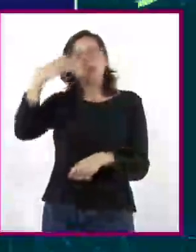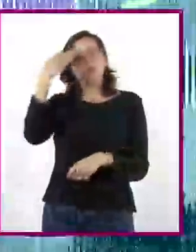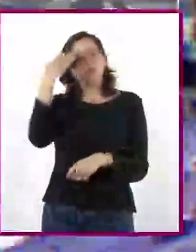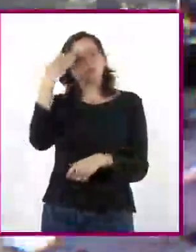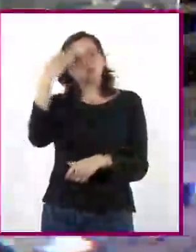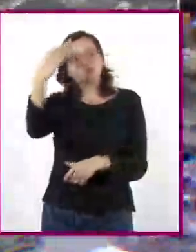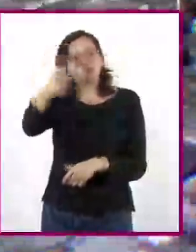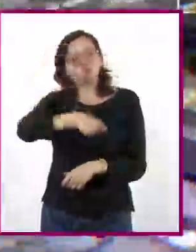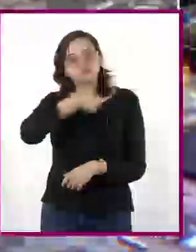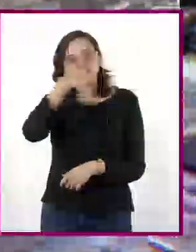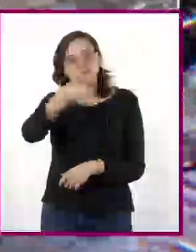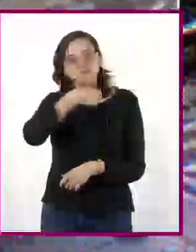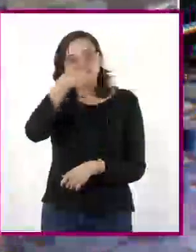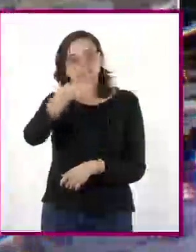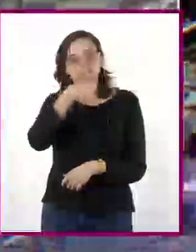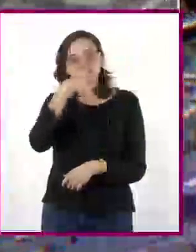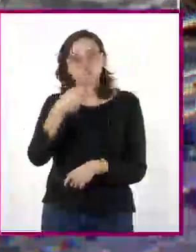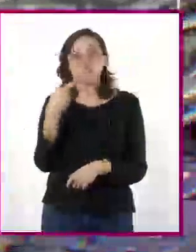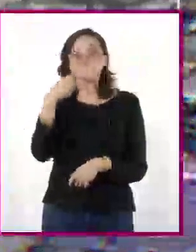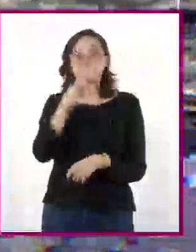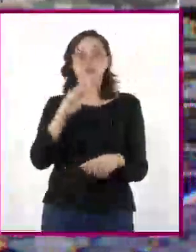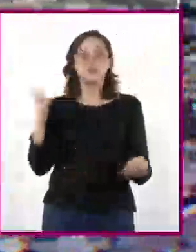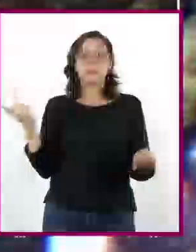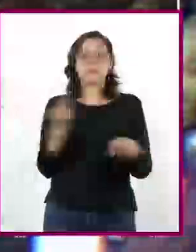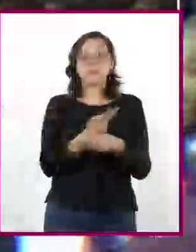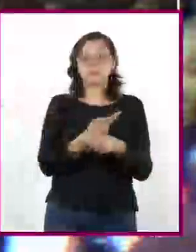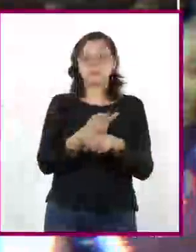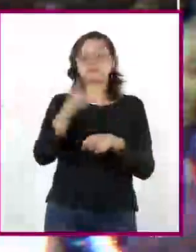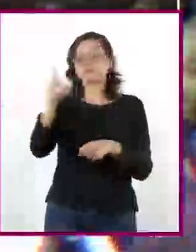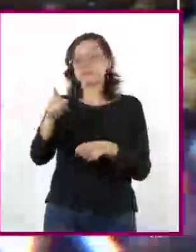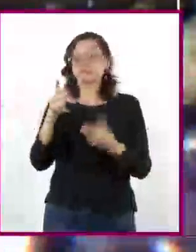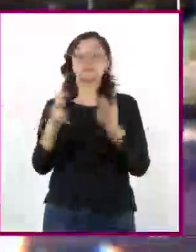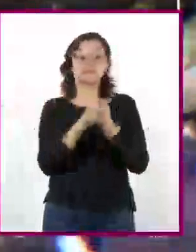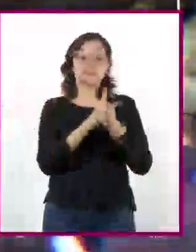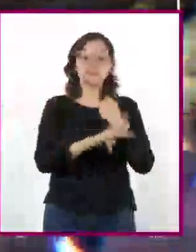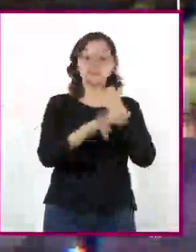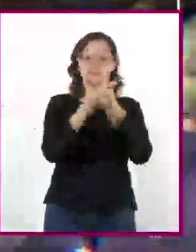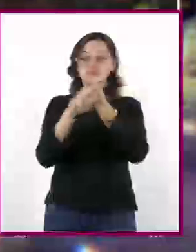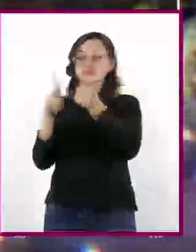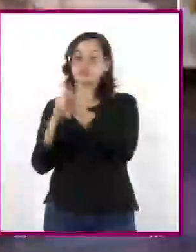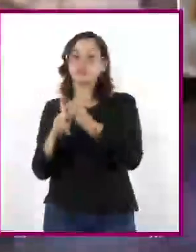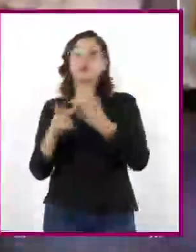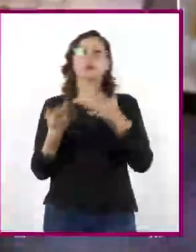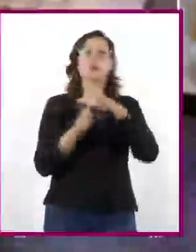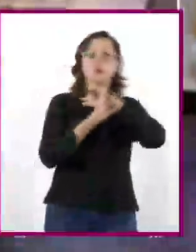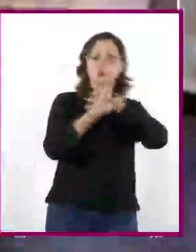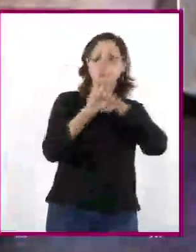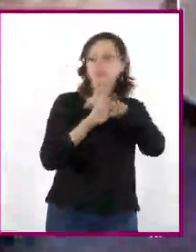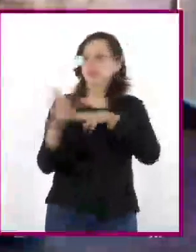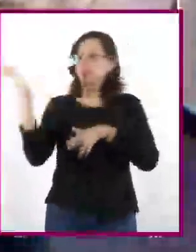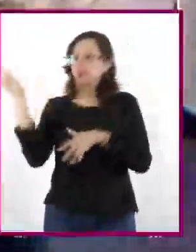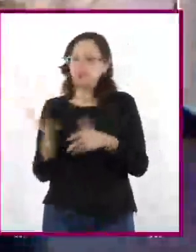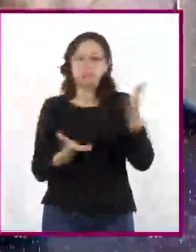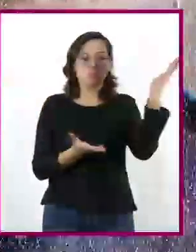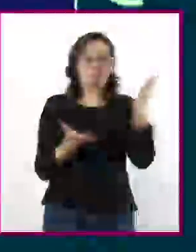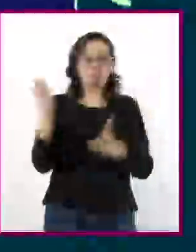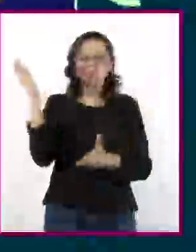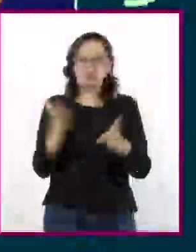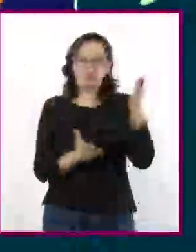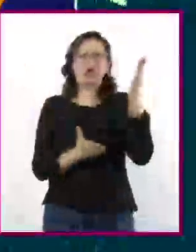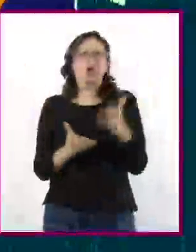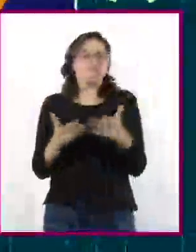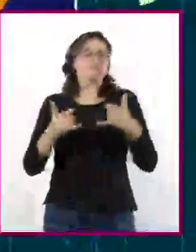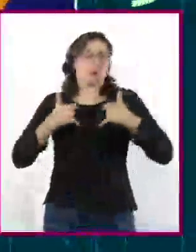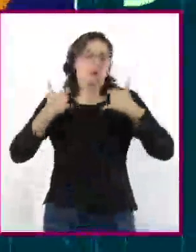Sin embargo, los países que reciben flujos migratorios retrasan su proceso de envejecimiento porque los migrantes son gente joven.